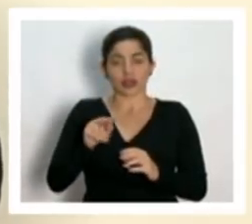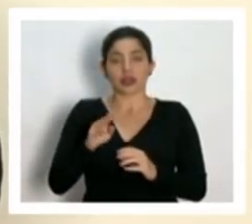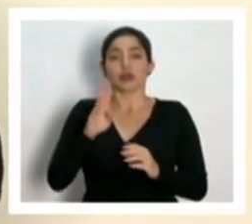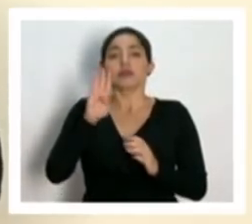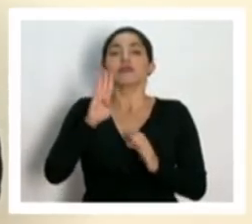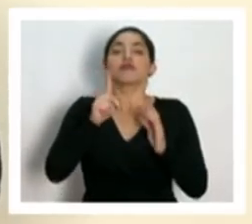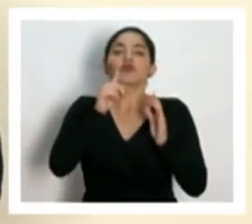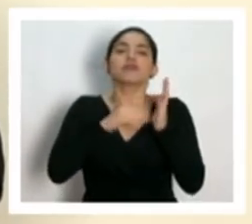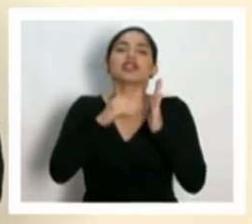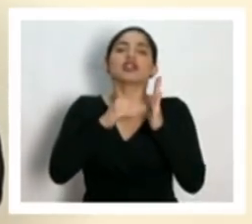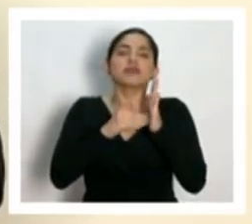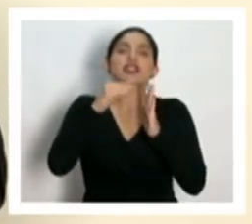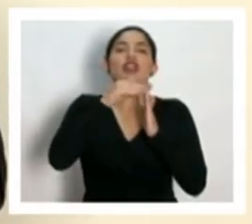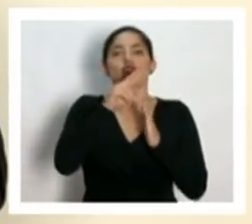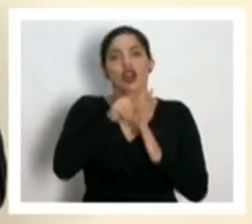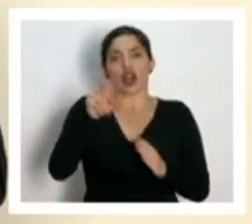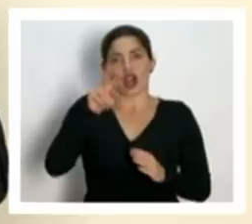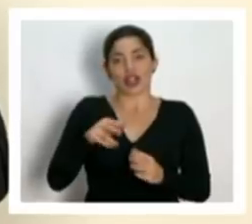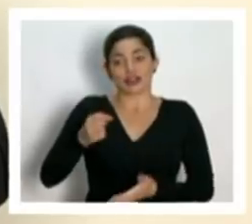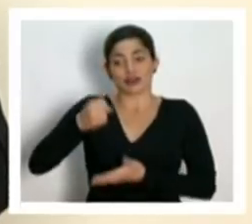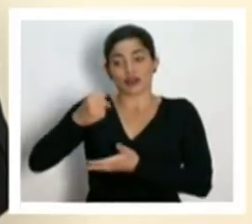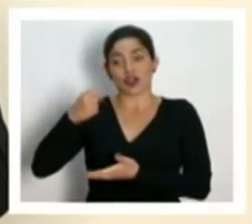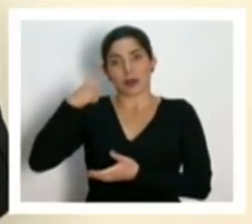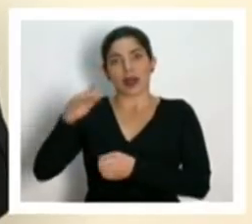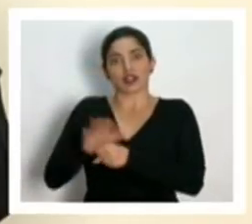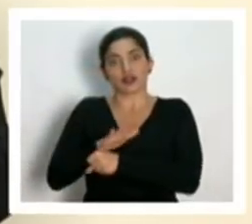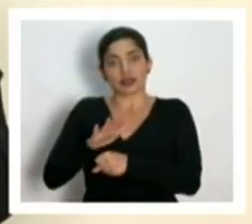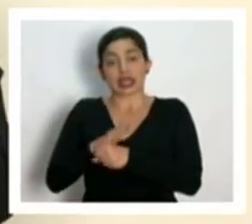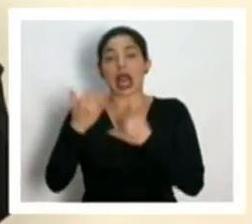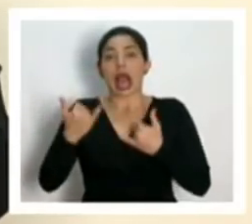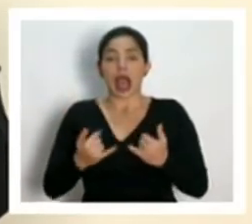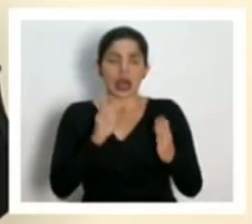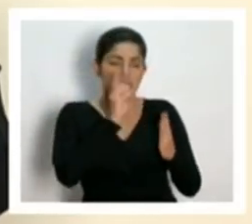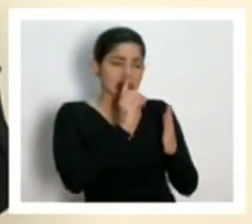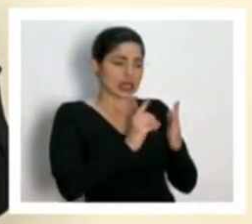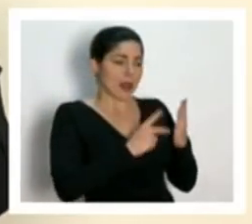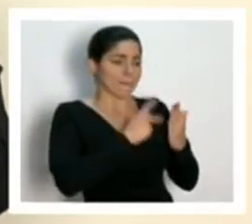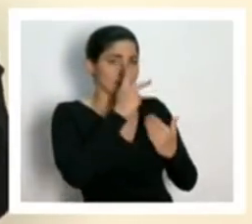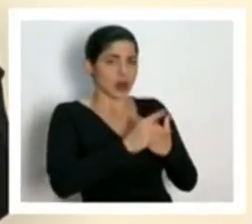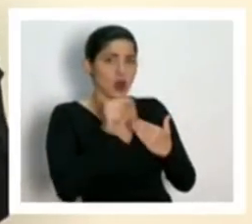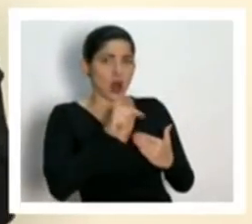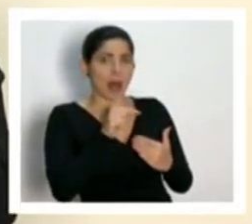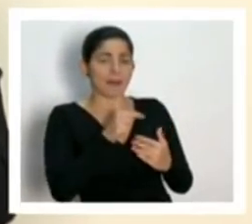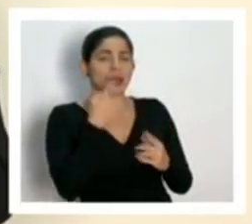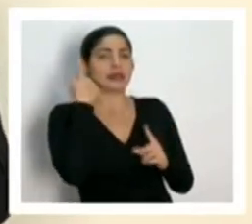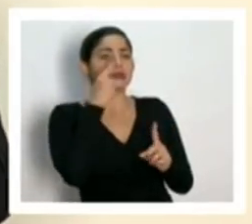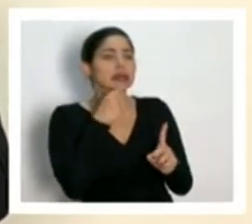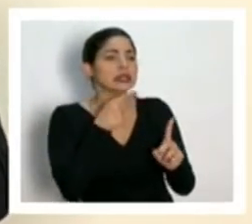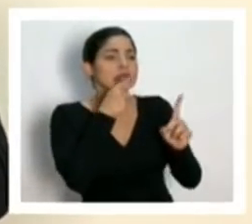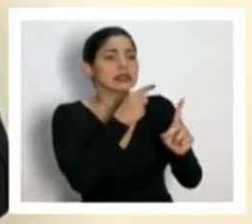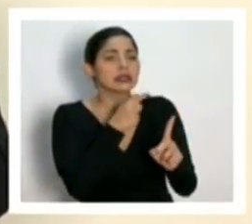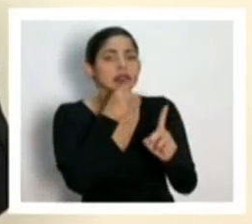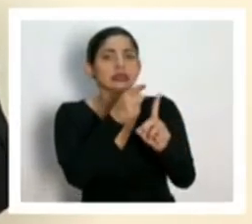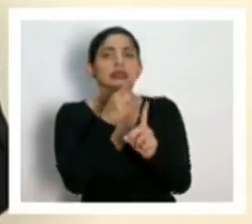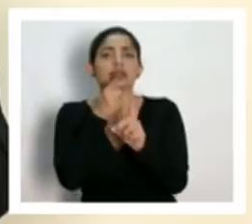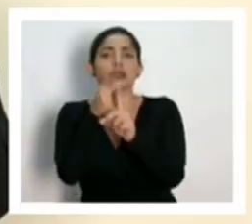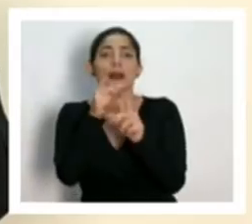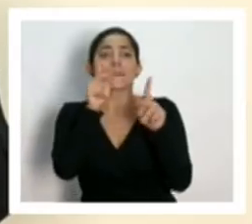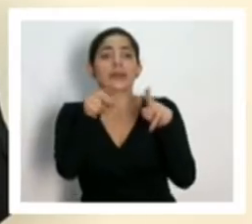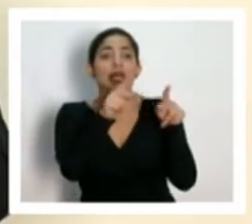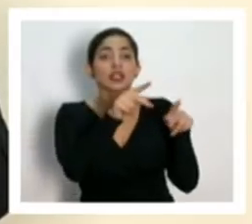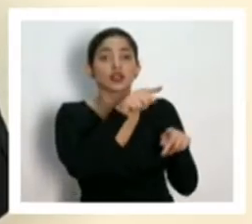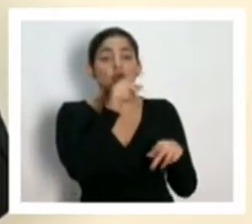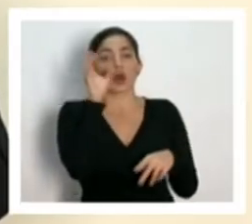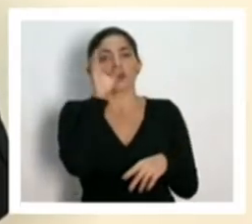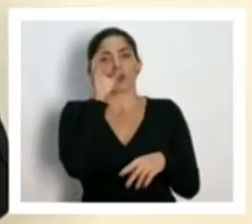de millones de colones para tener esa reserva. Ya se están diseñando los programas para las personas a las cuales se les buscaría